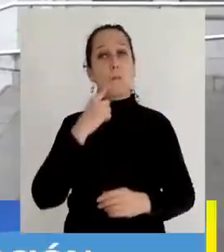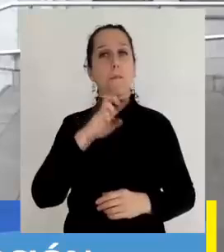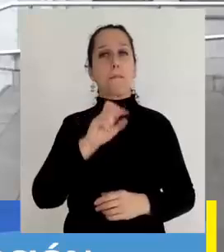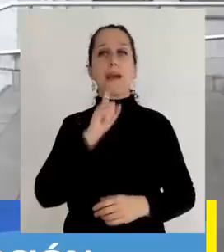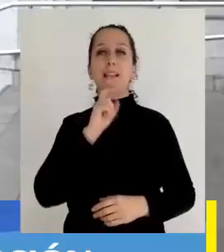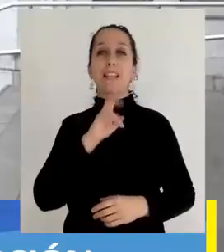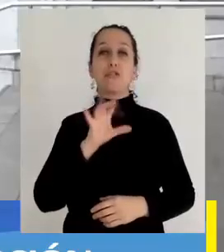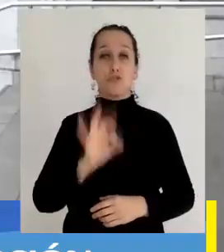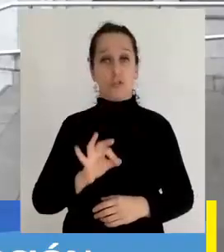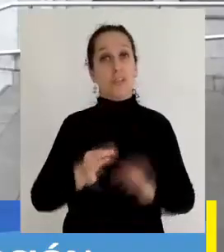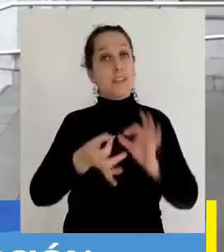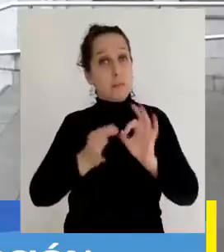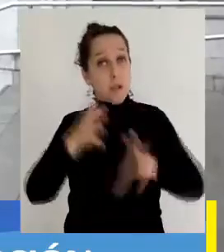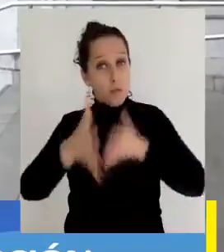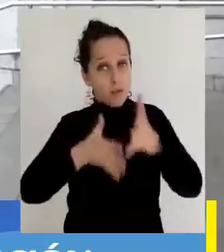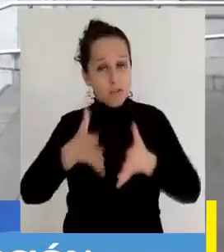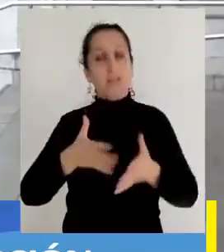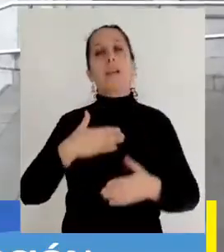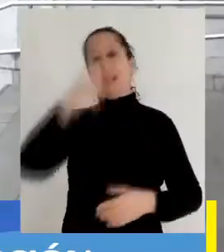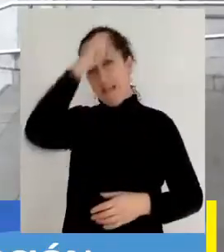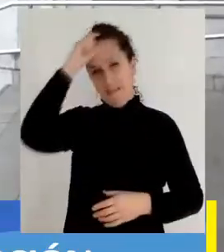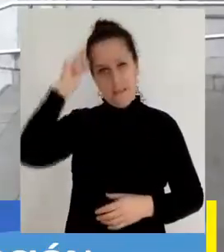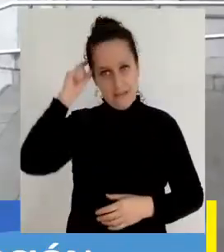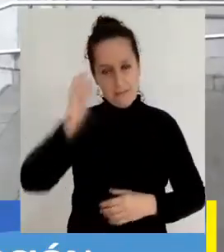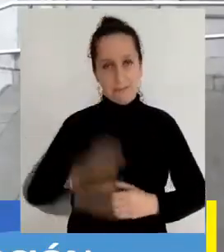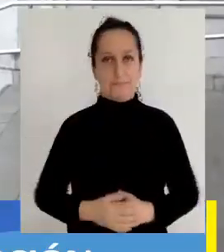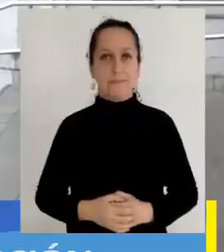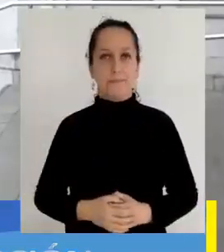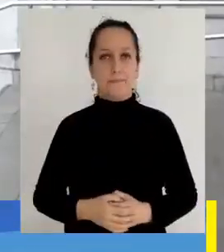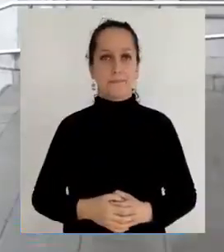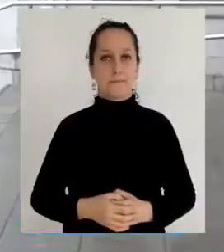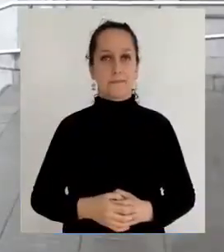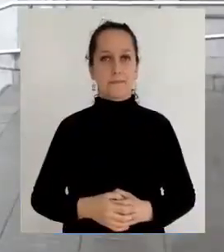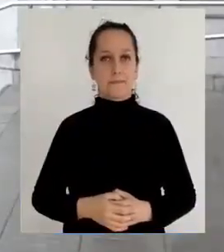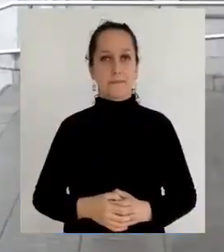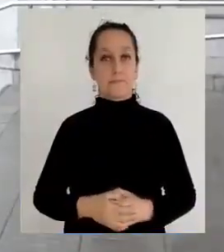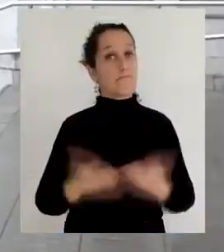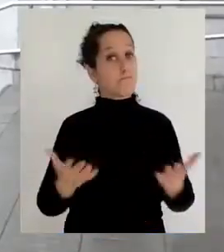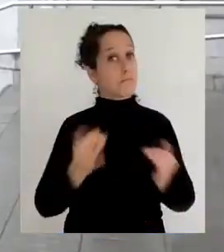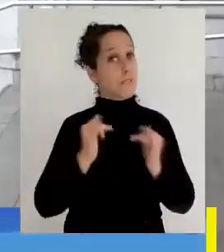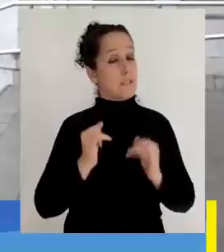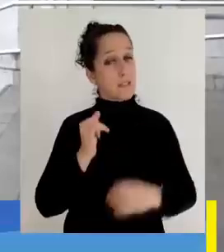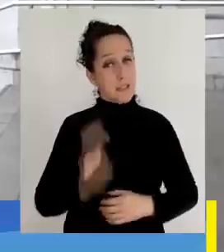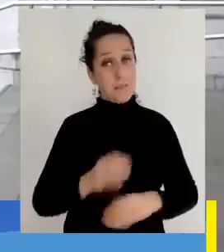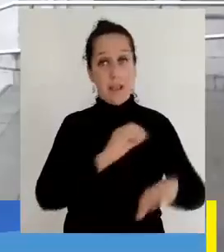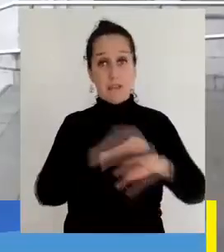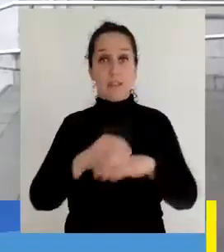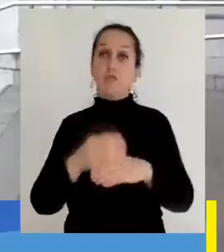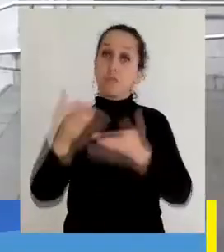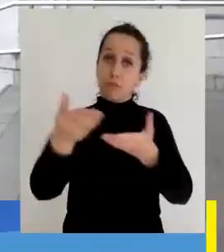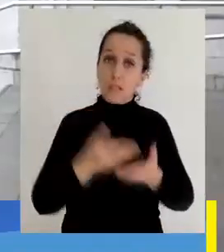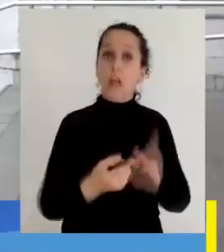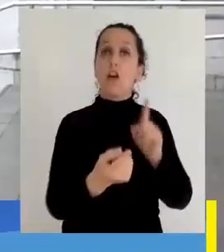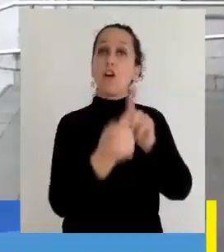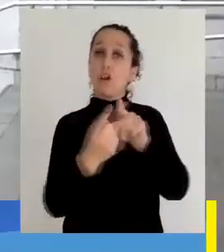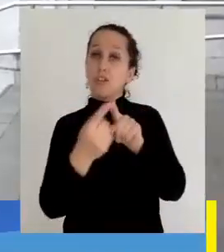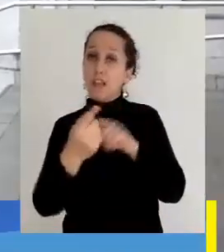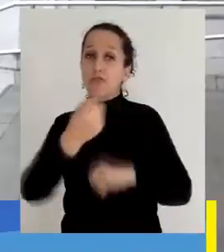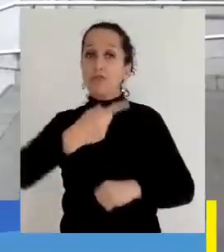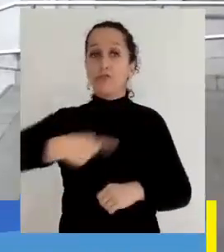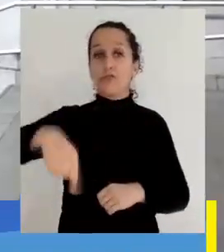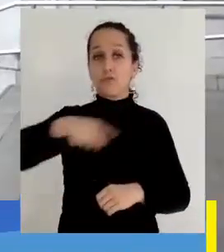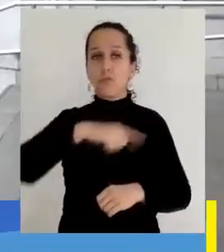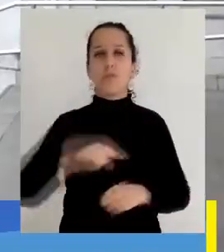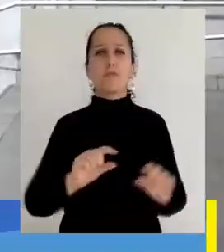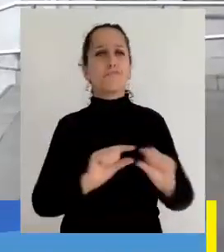de Patricio Rifo Amasa y la lengua de señas de Gabriela Varas Amtauer. Como siempre, las y los dejamos cordialmente invitados a